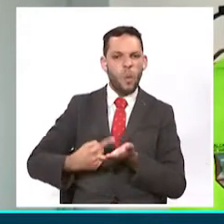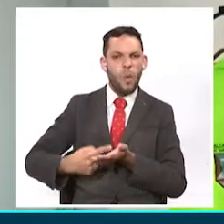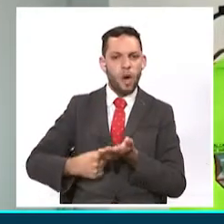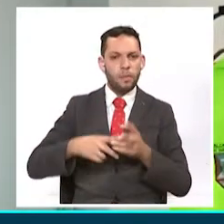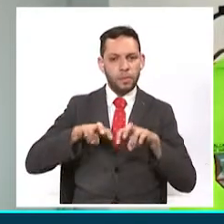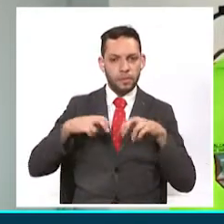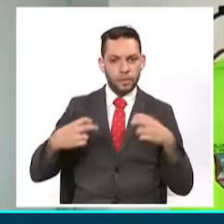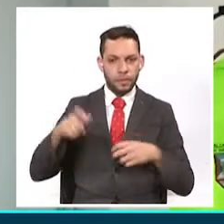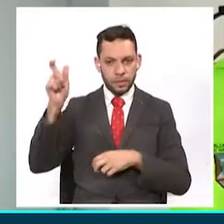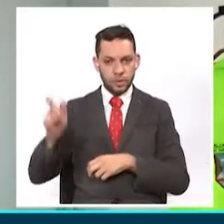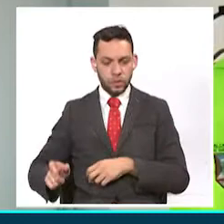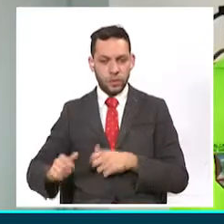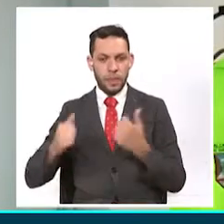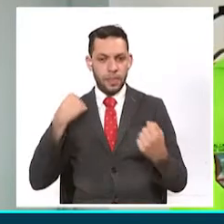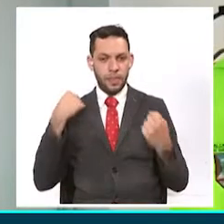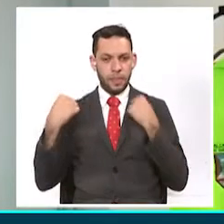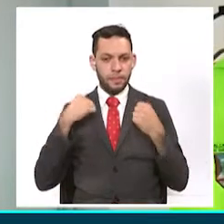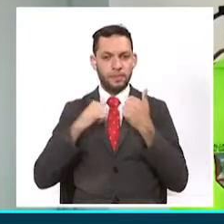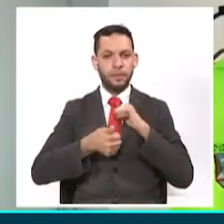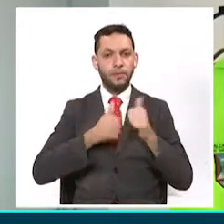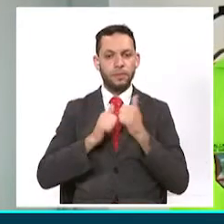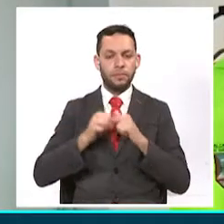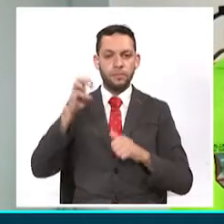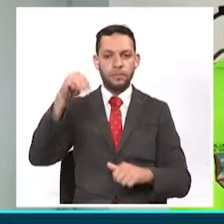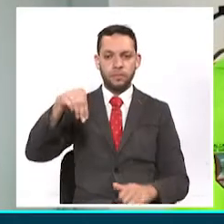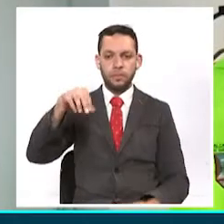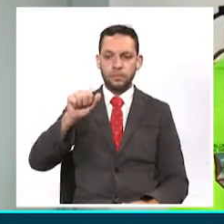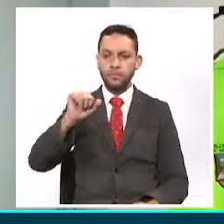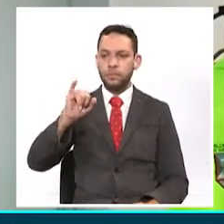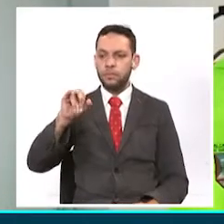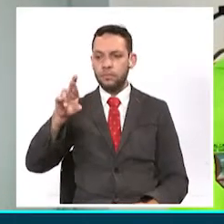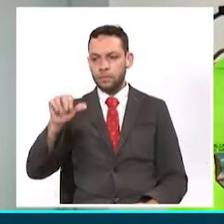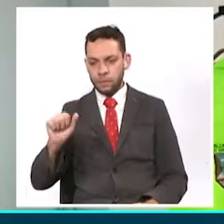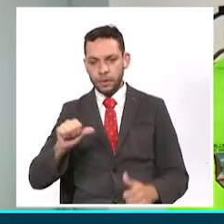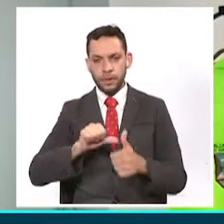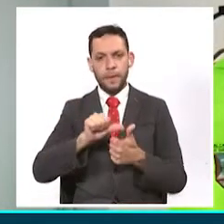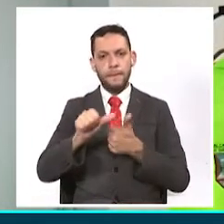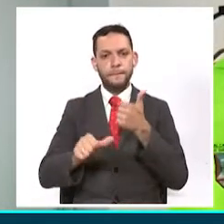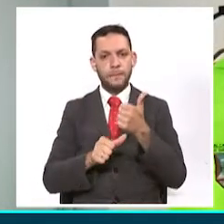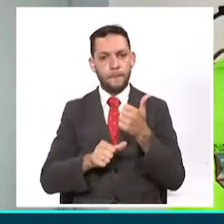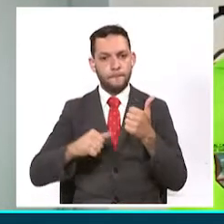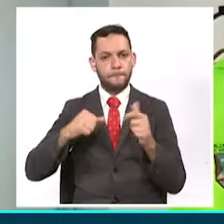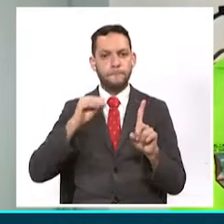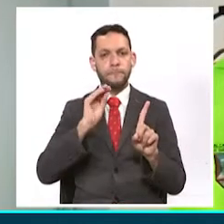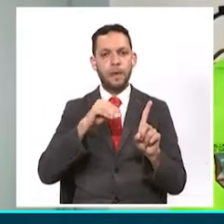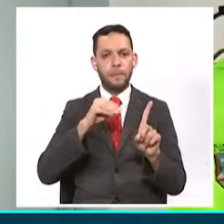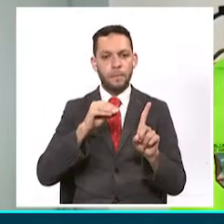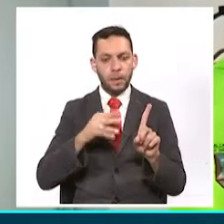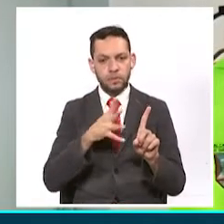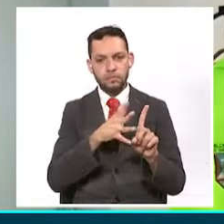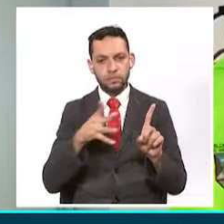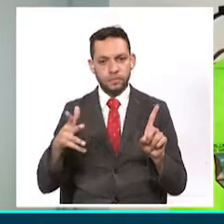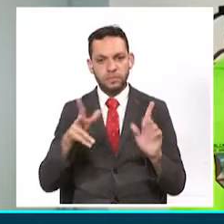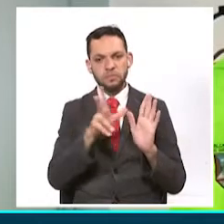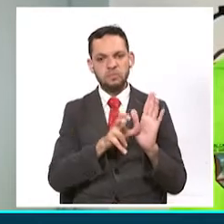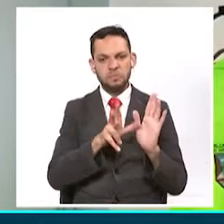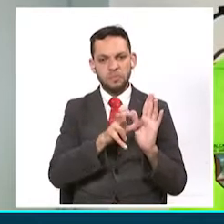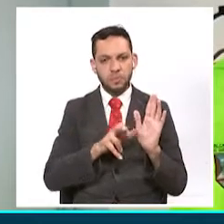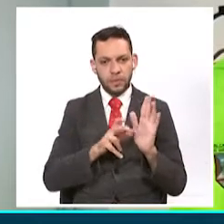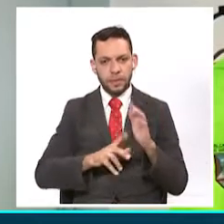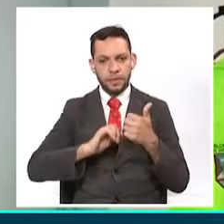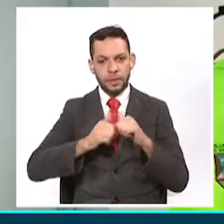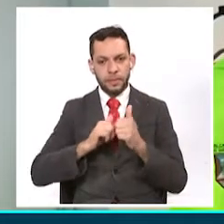deportista que es Mayra, lo integra un delegado, el metodólogo de la Secretaría del Deporte, un